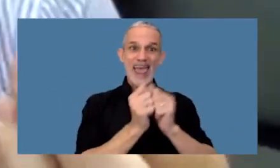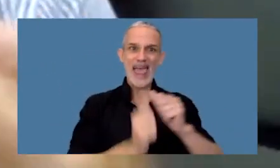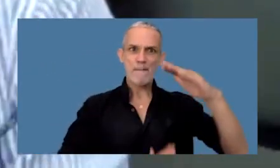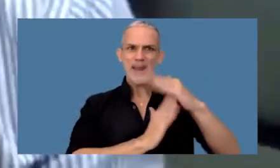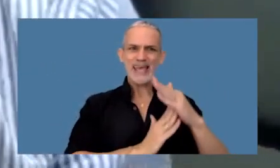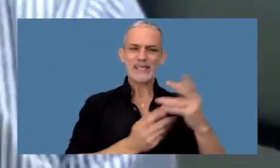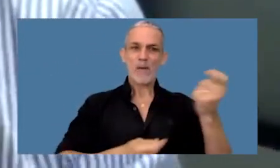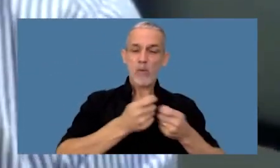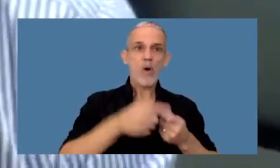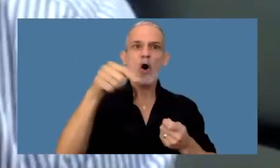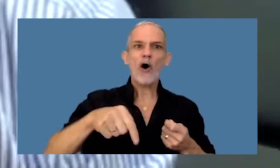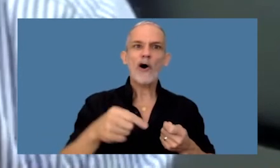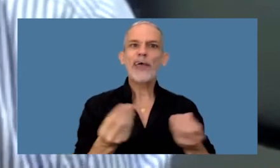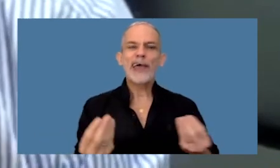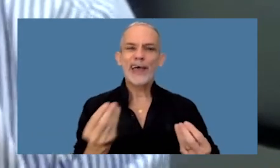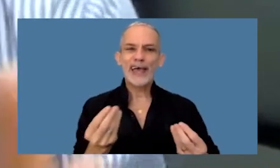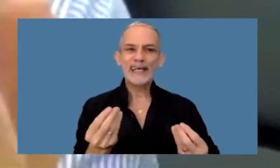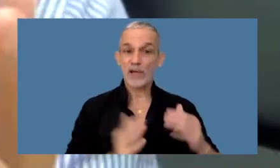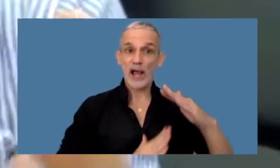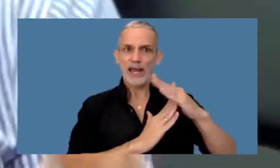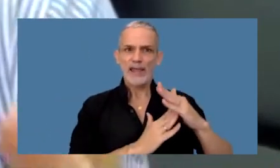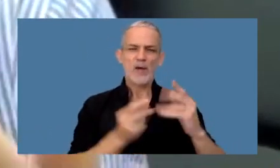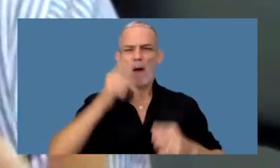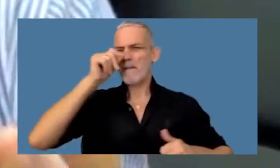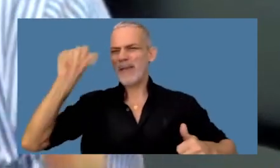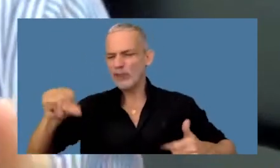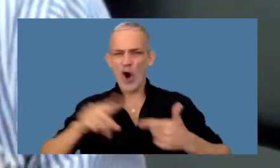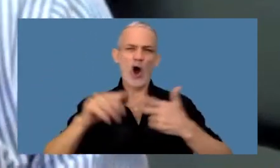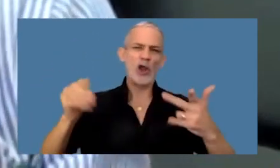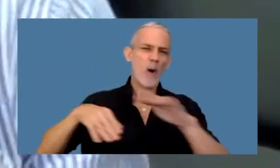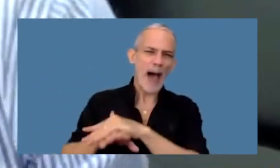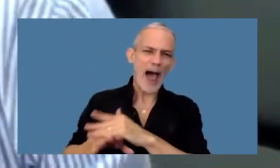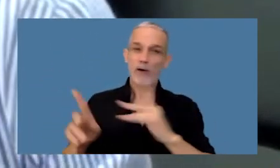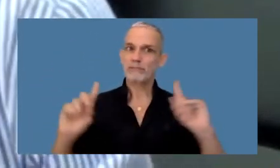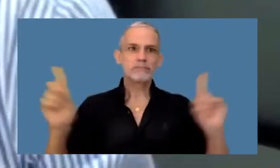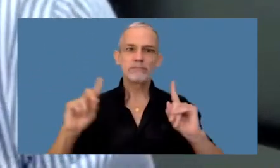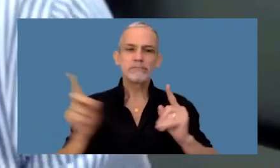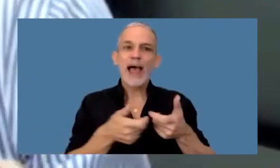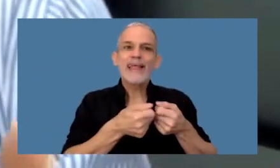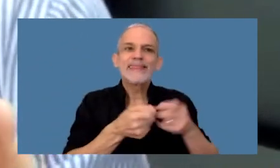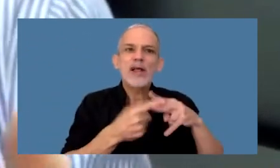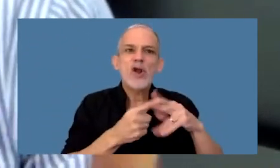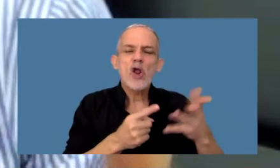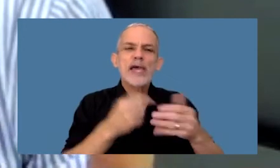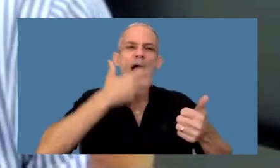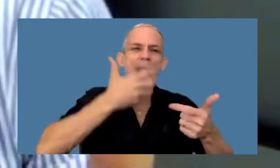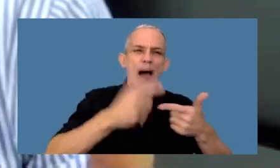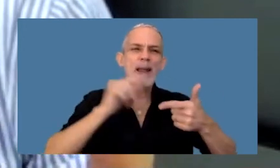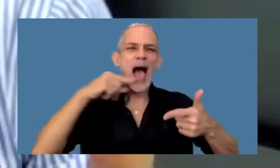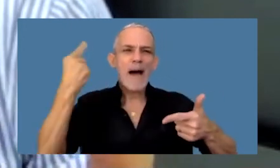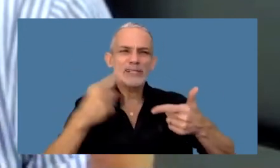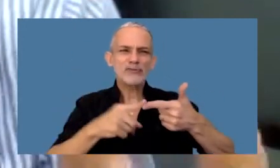mercado hoy no son más los líderes de mercado petroleras bancos son las compañías tecnológicas Apple Amazon